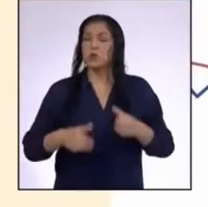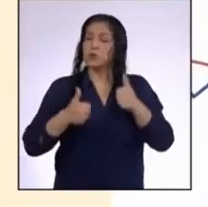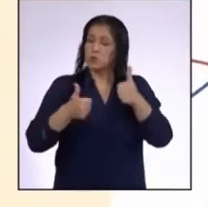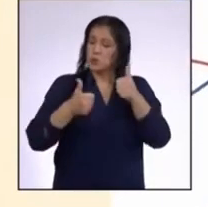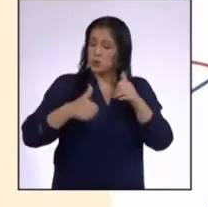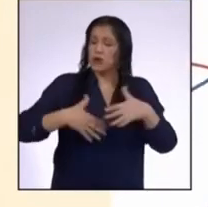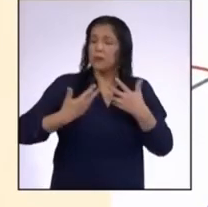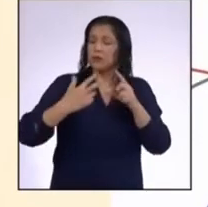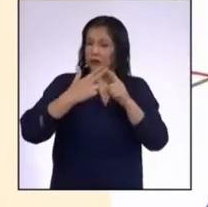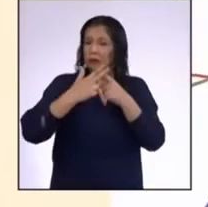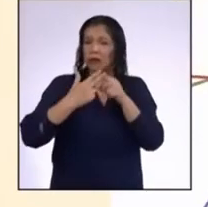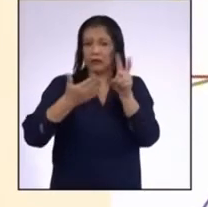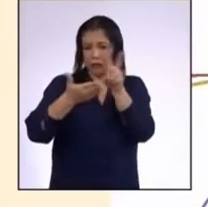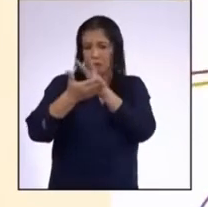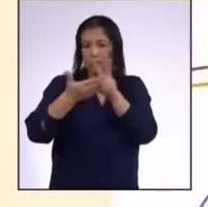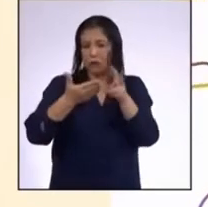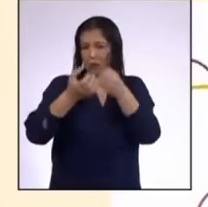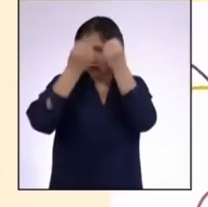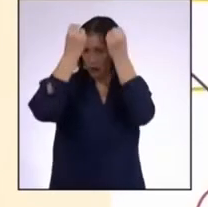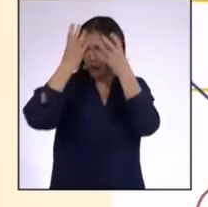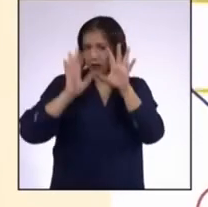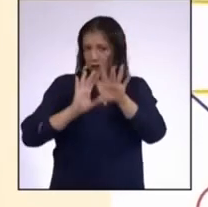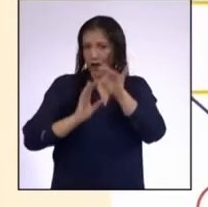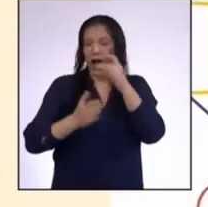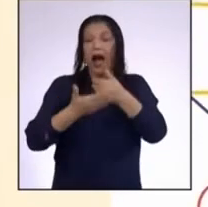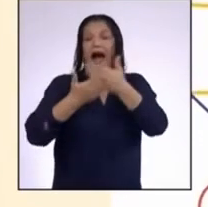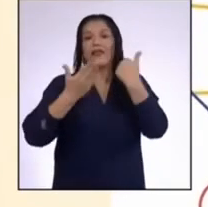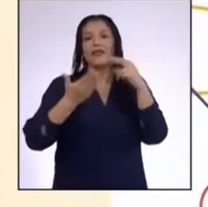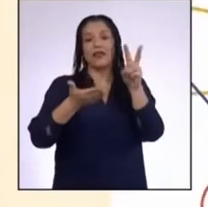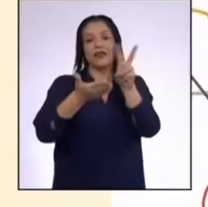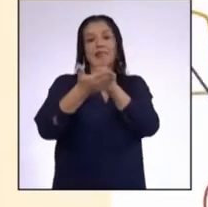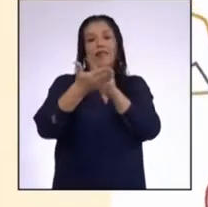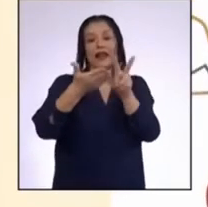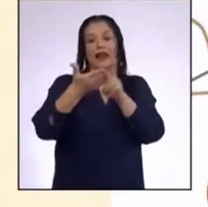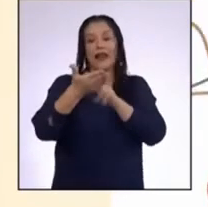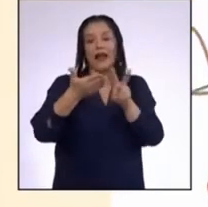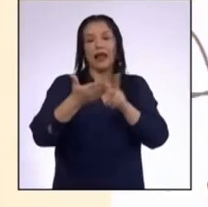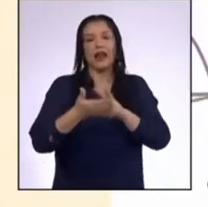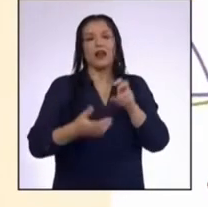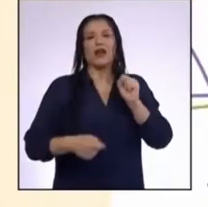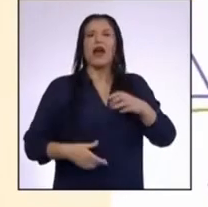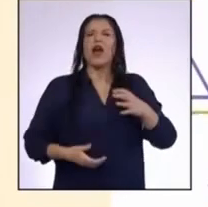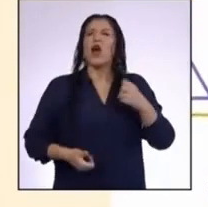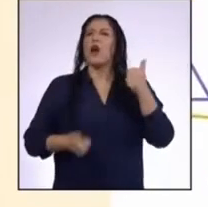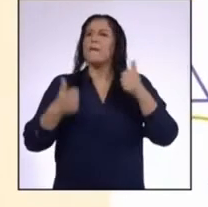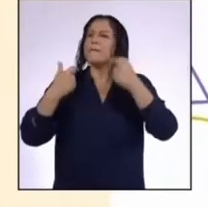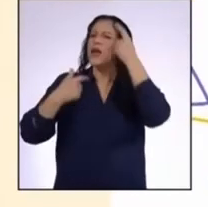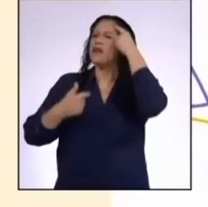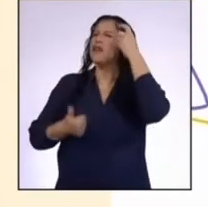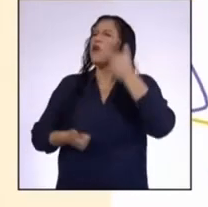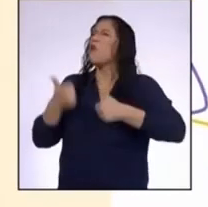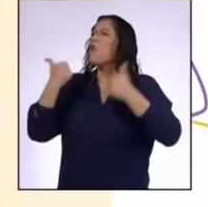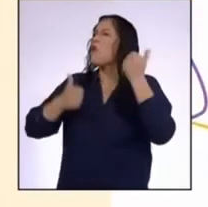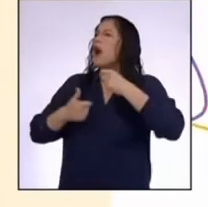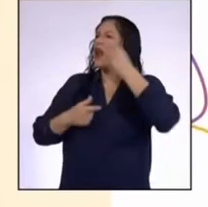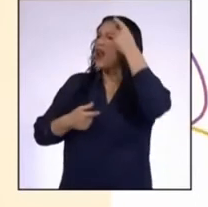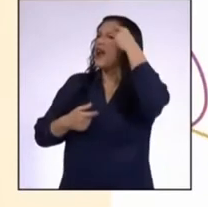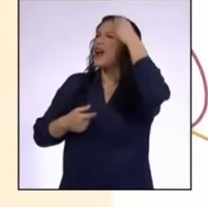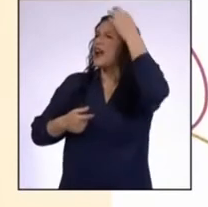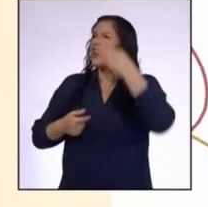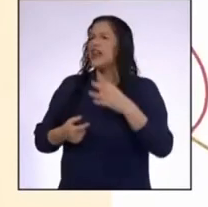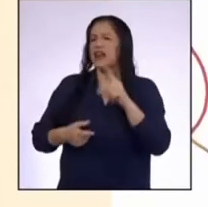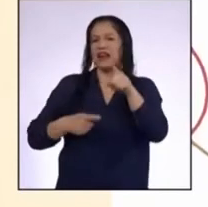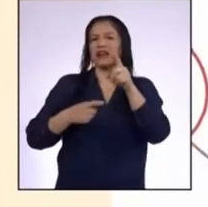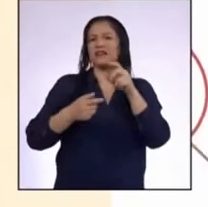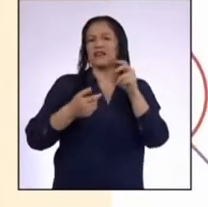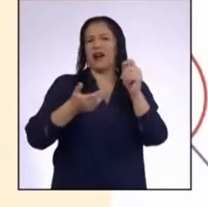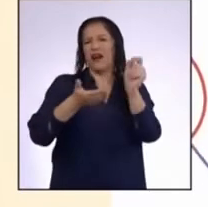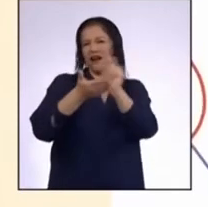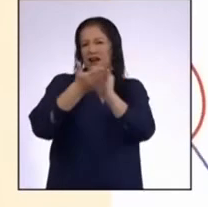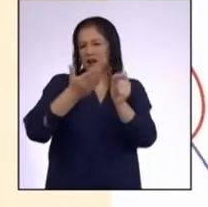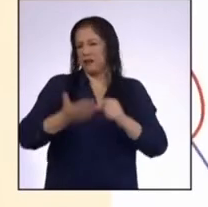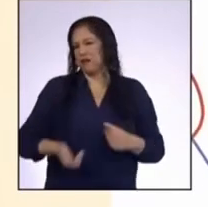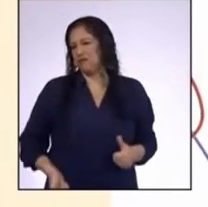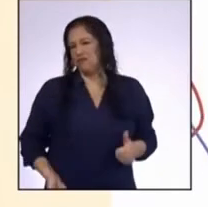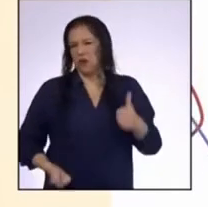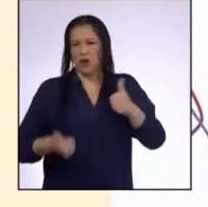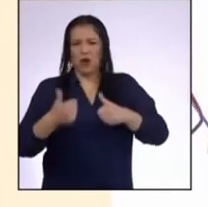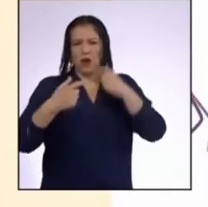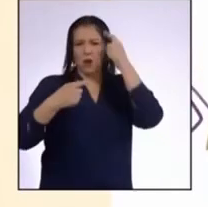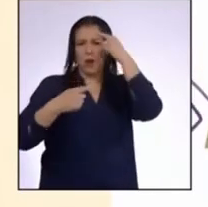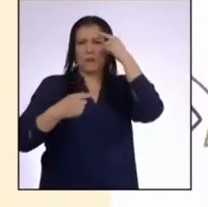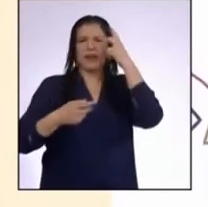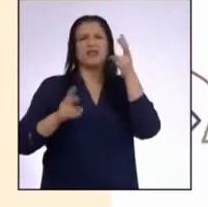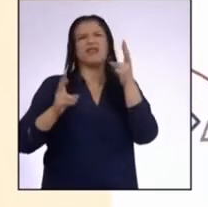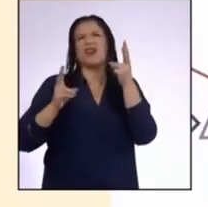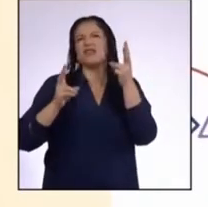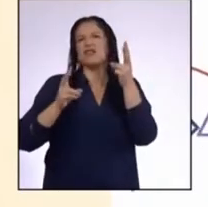punto de partida Antes de leerlo, vamos a predecir sobre qué tratará a partir de la observación ¿De qué tratará un